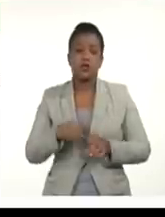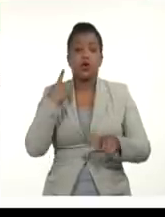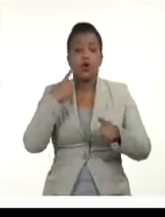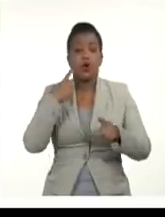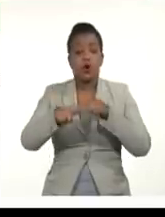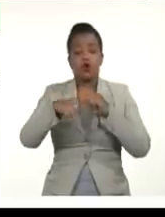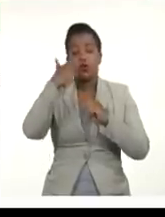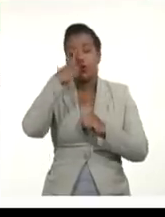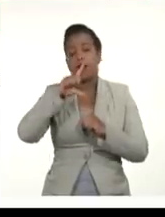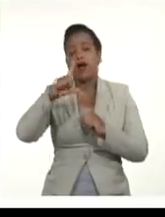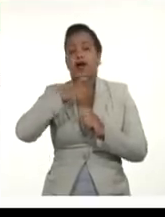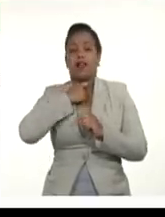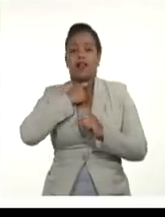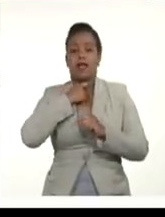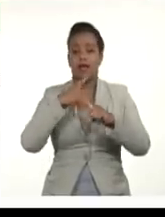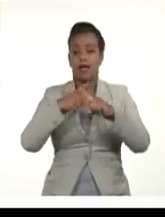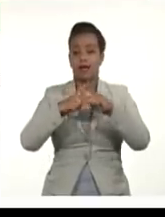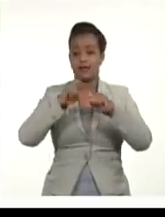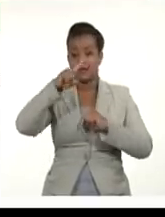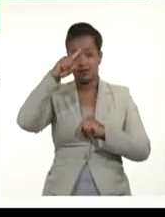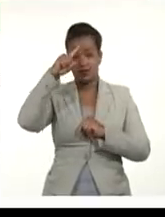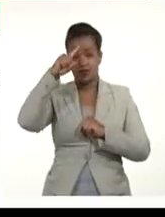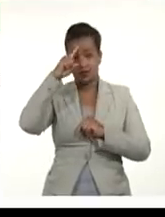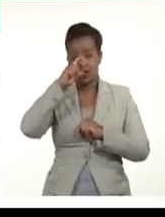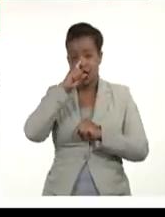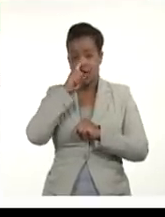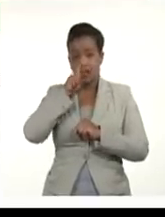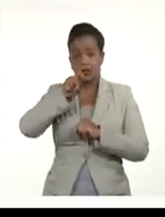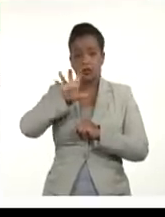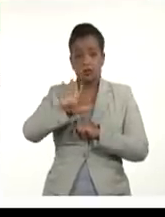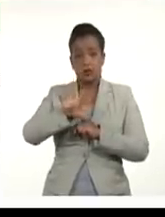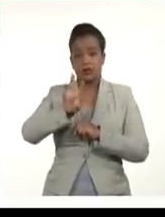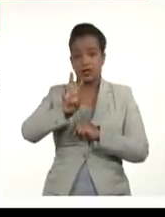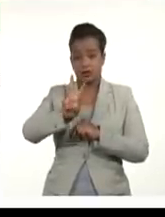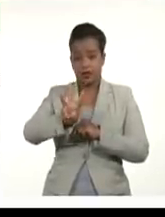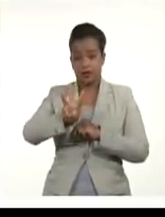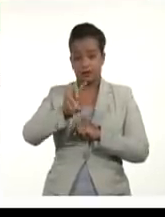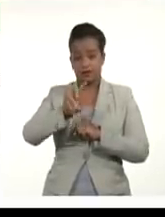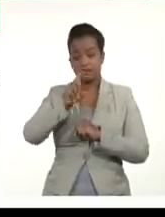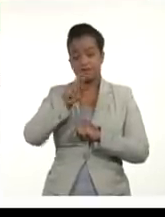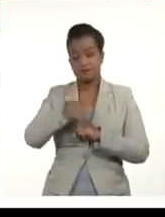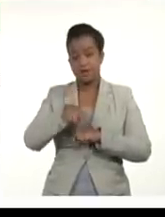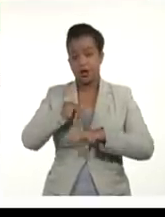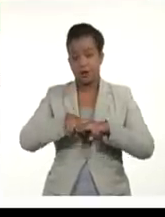Armando Velázquez Martiato, 53 años, La Habana.